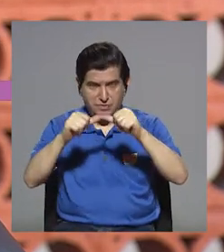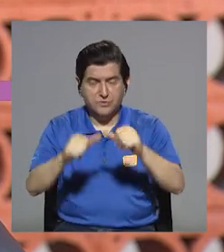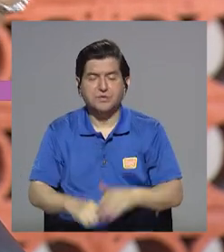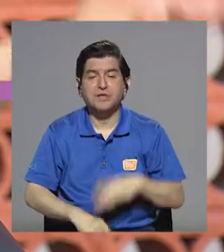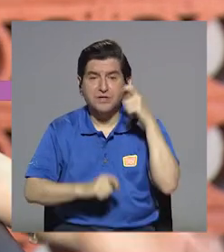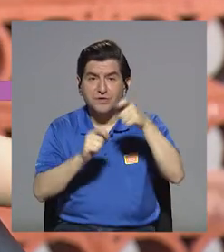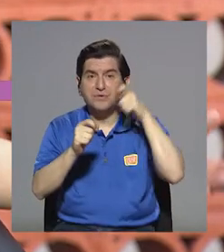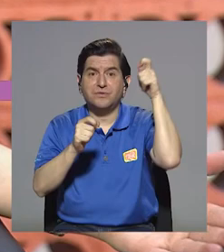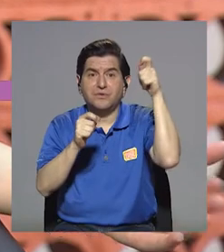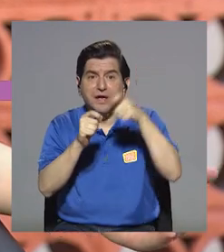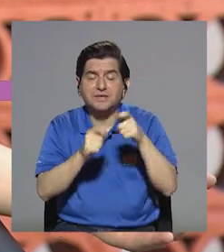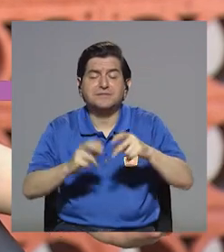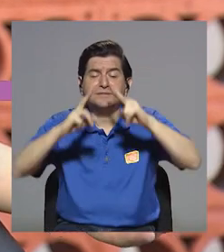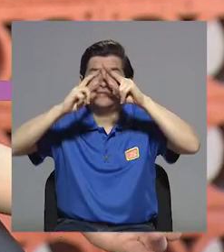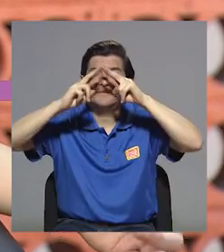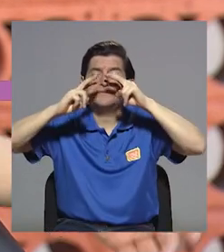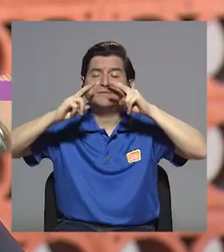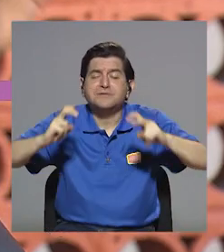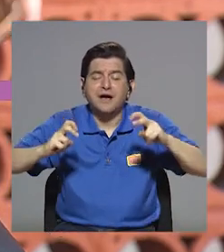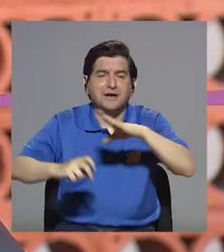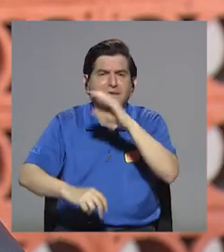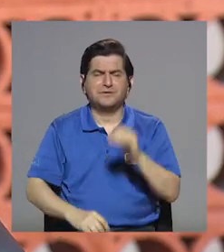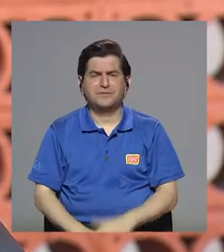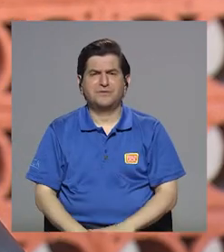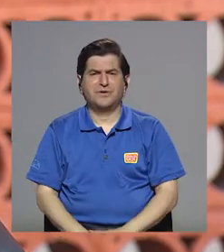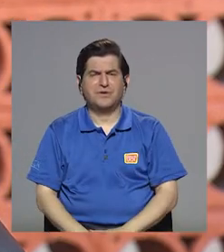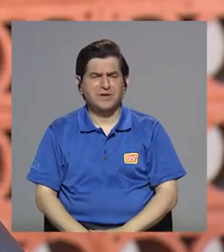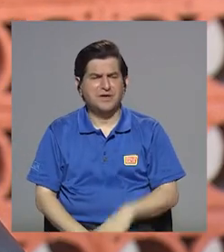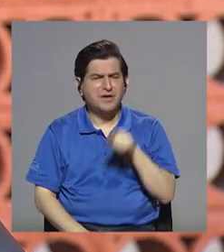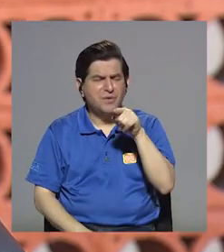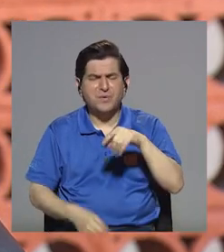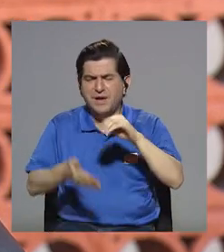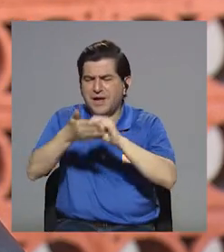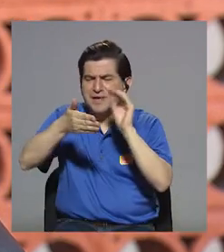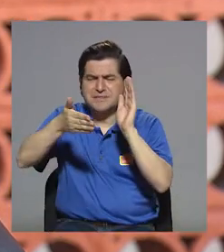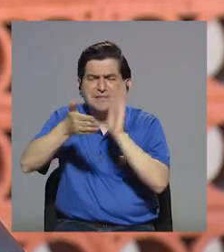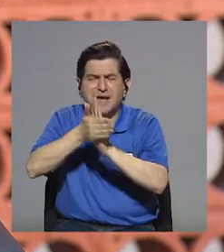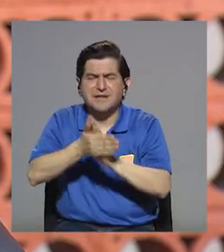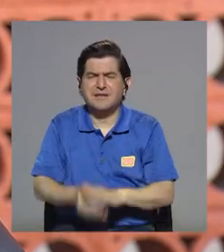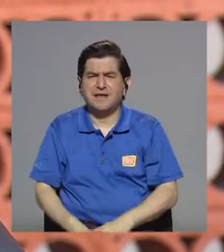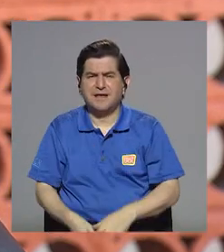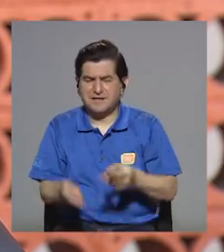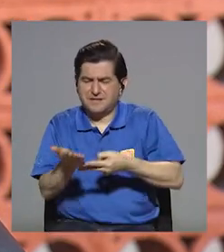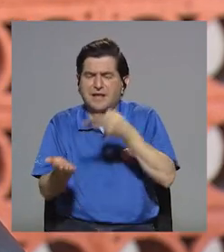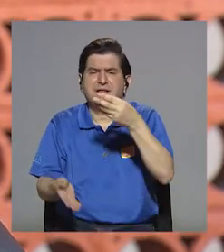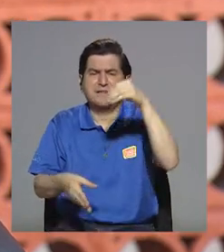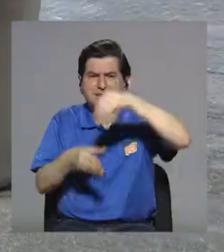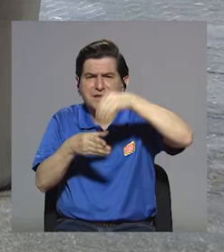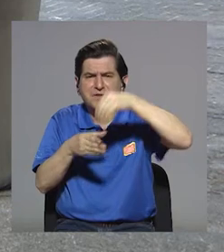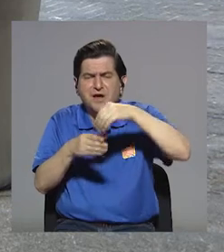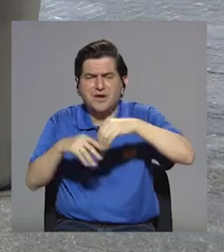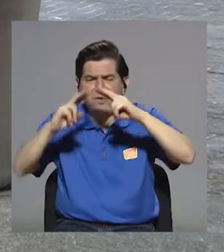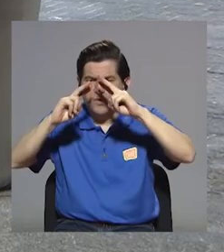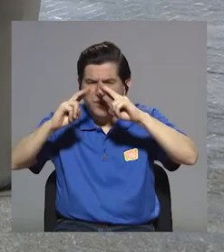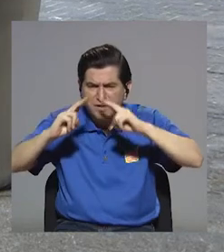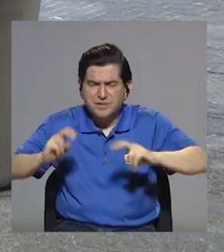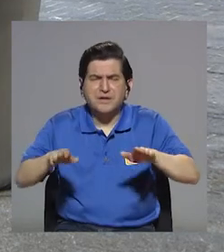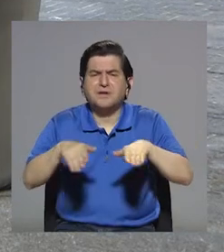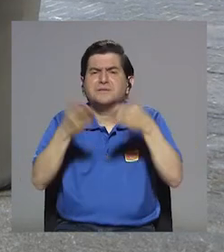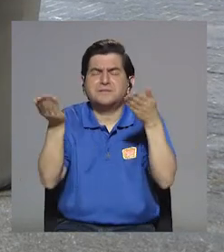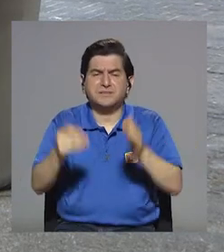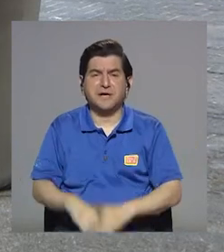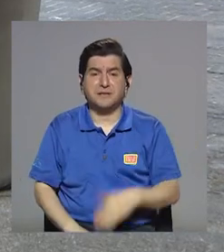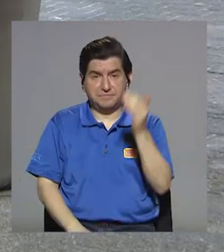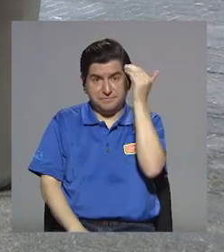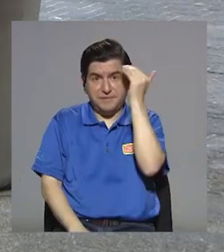acerca de justamente cuáles son esos análisis y cómo leemos una etiqueta nutricional también para que podamos,